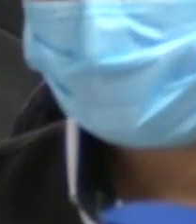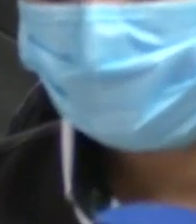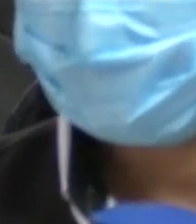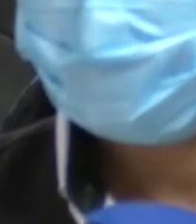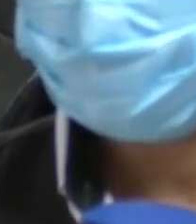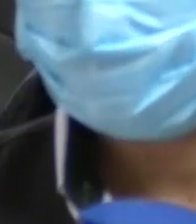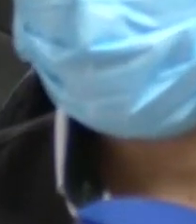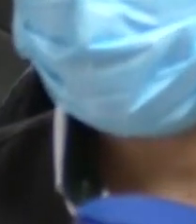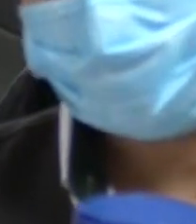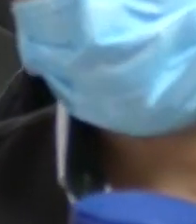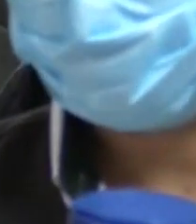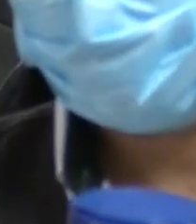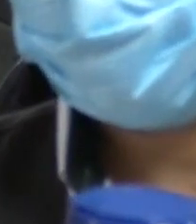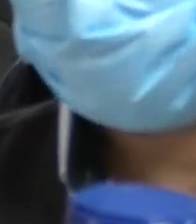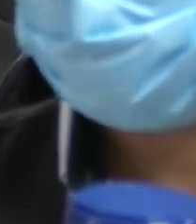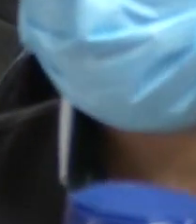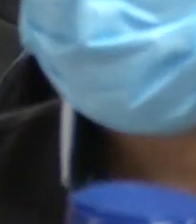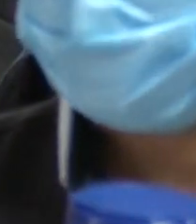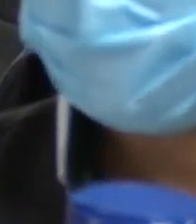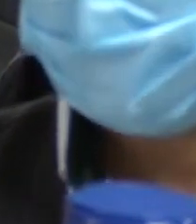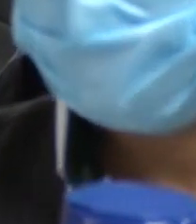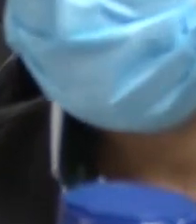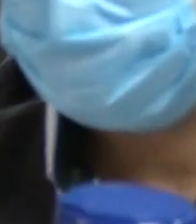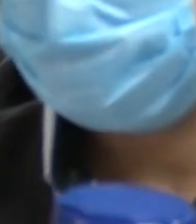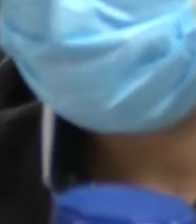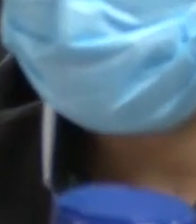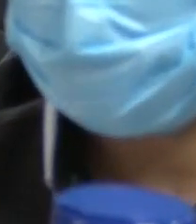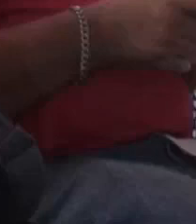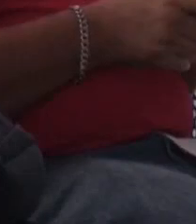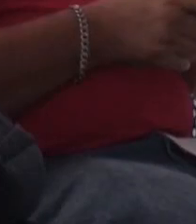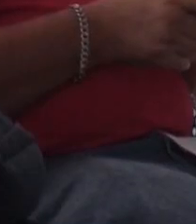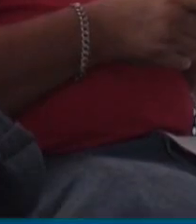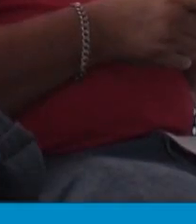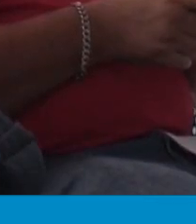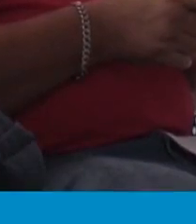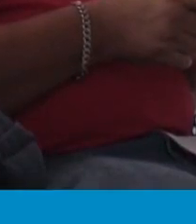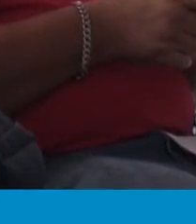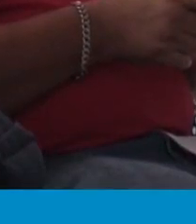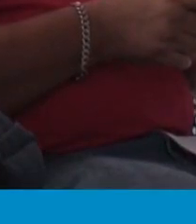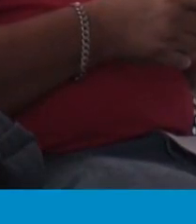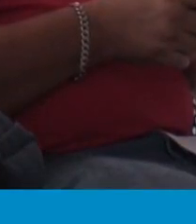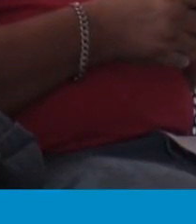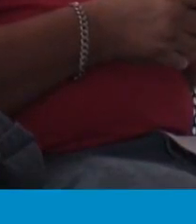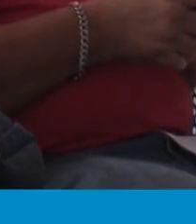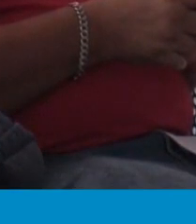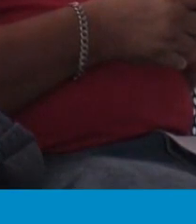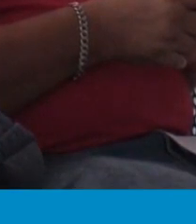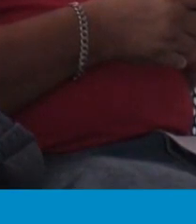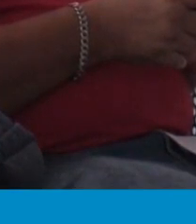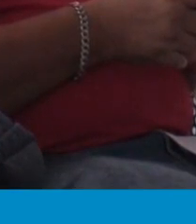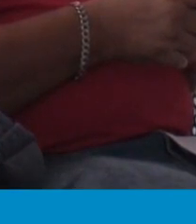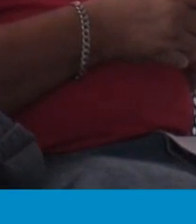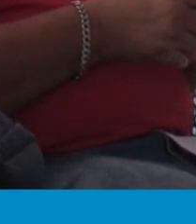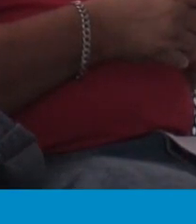Nicaragua eran los únicos países de Centroamérica que, hasta el 18 de marzo, no presentaban casos positivos del virus. Ahora,